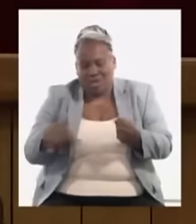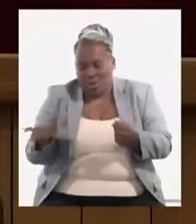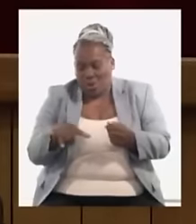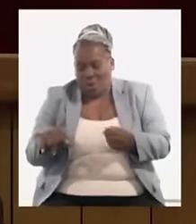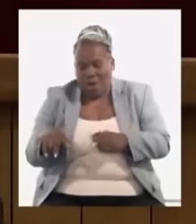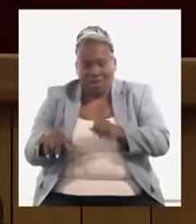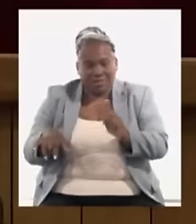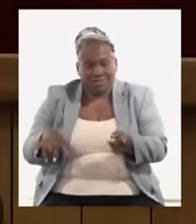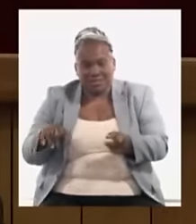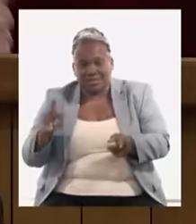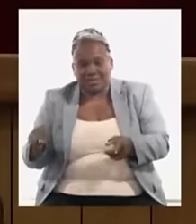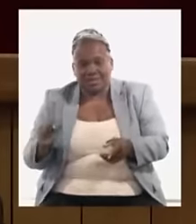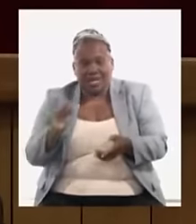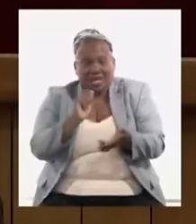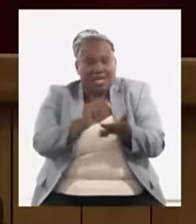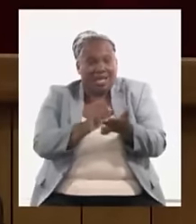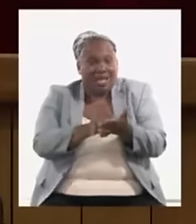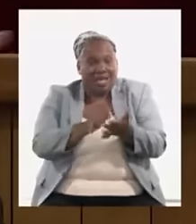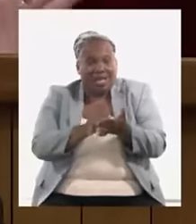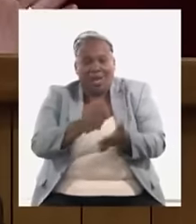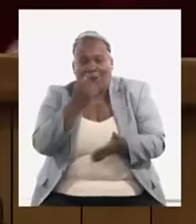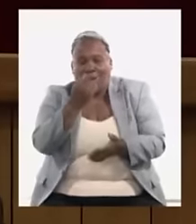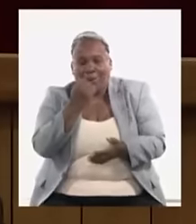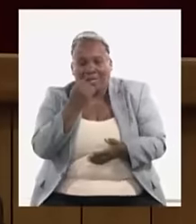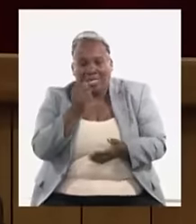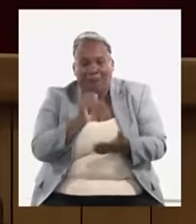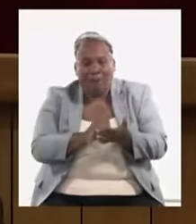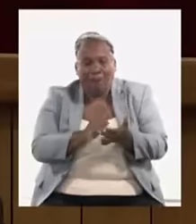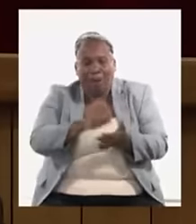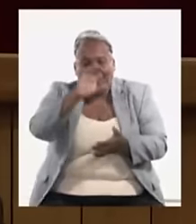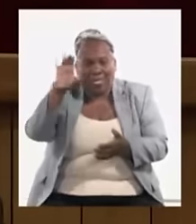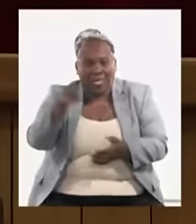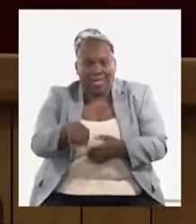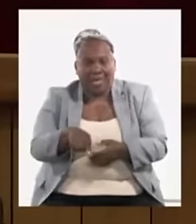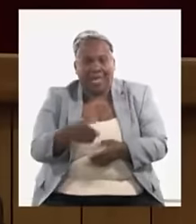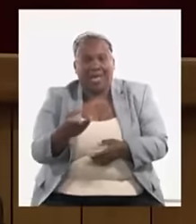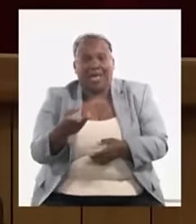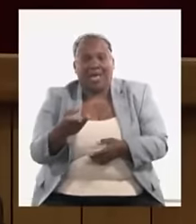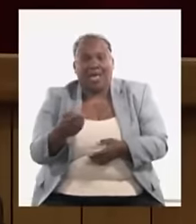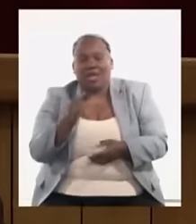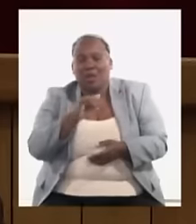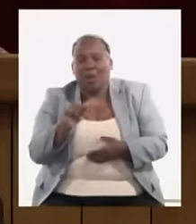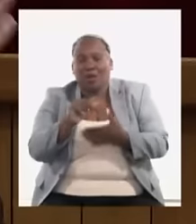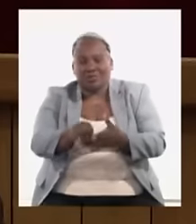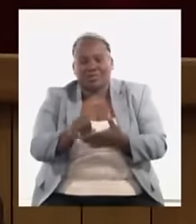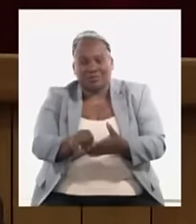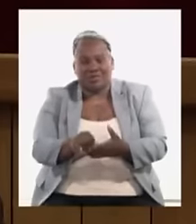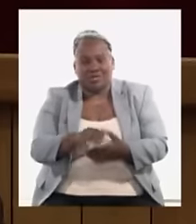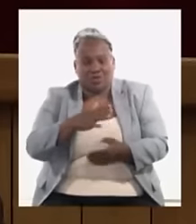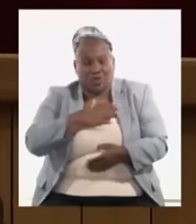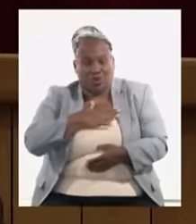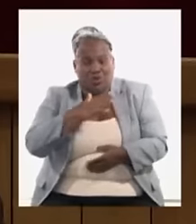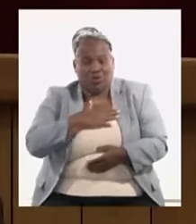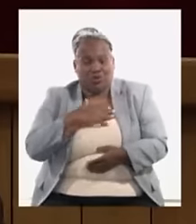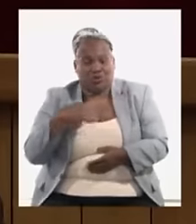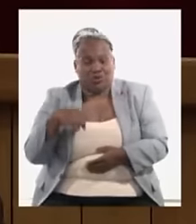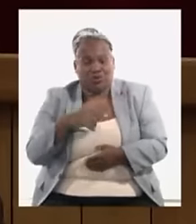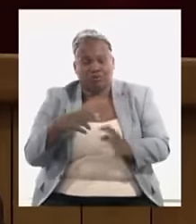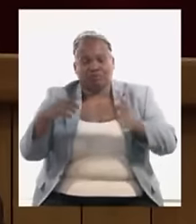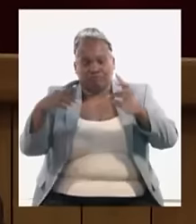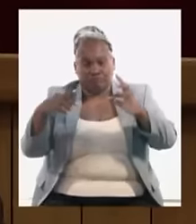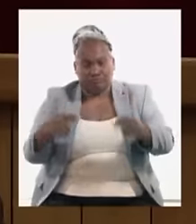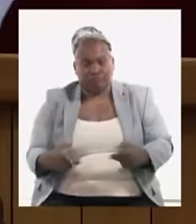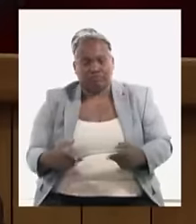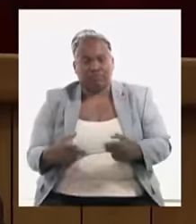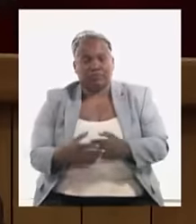los productos de la canasta básica la electricidad y en fin muchos servicios en el país y nosotros ratificamos